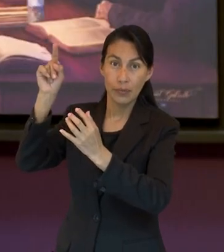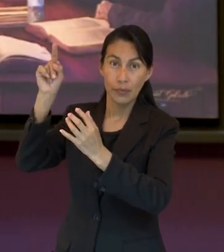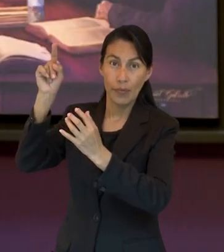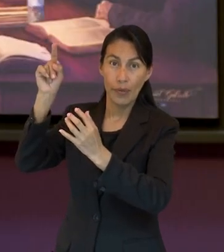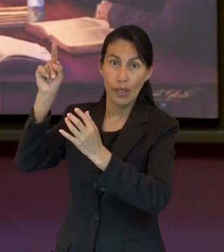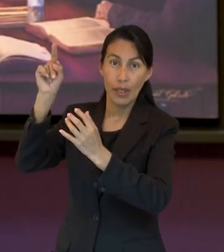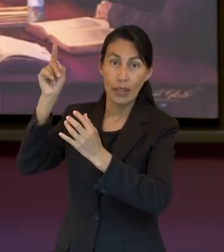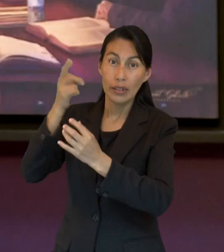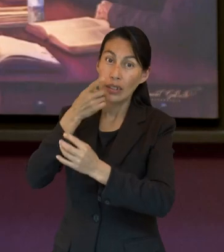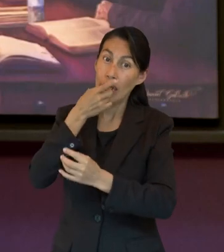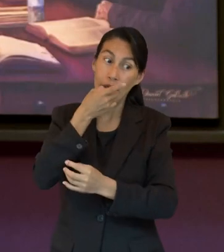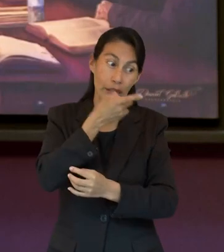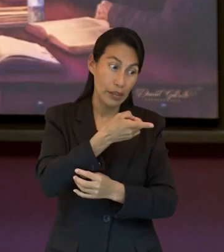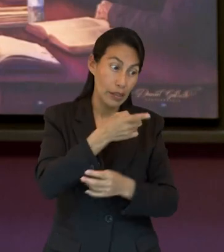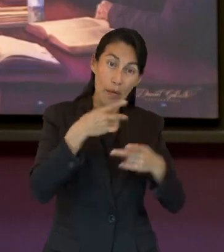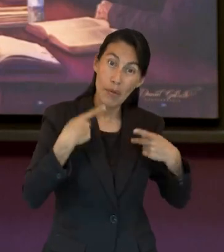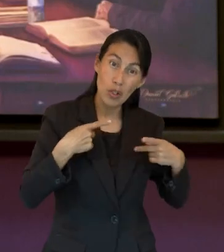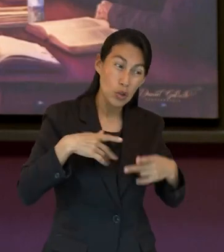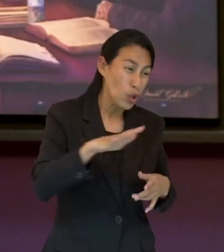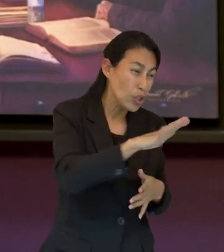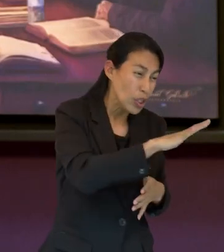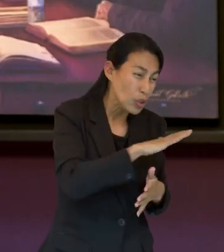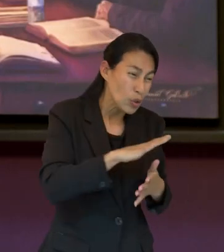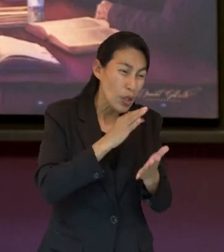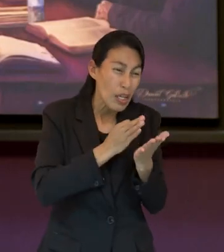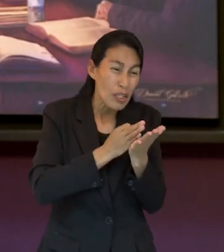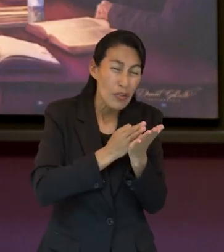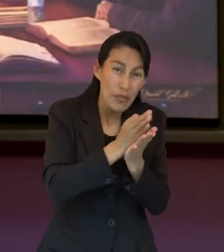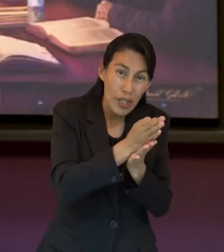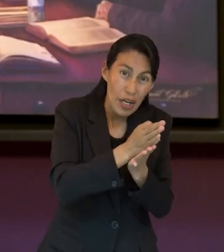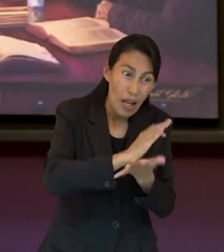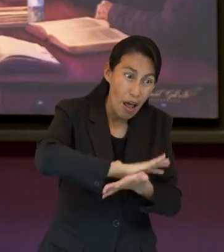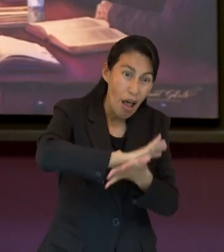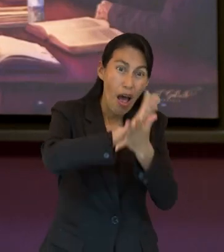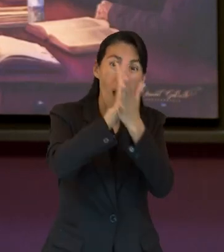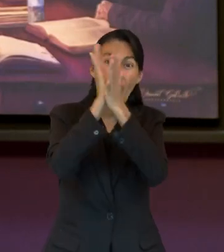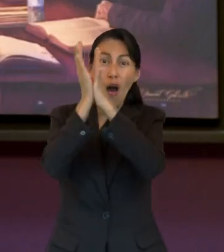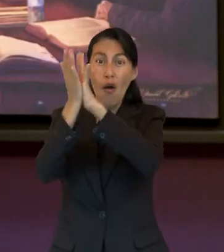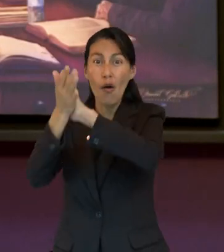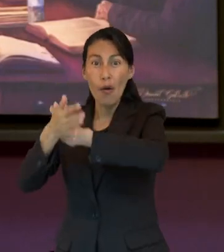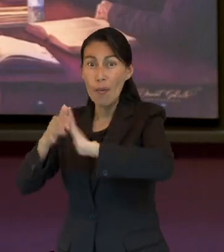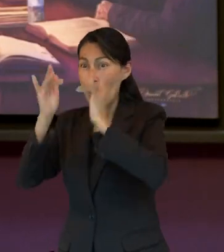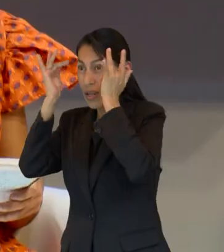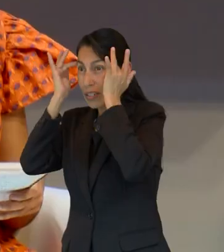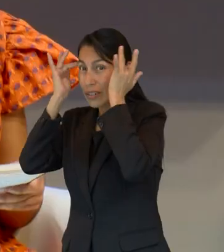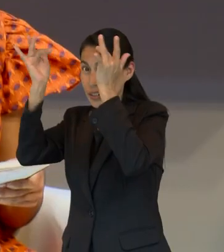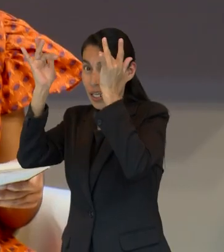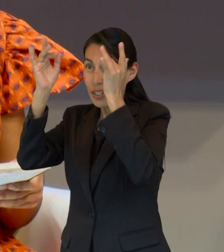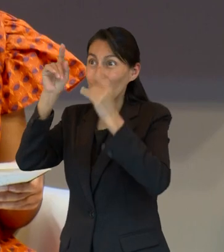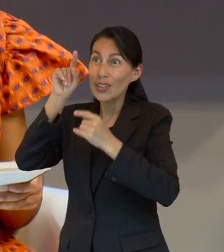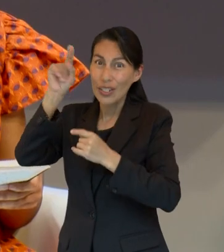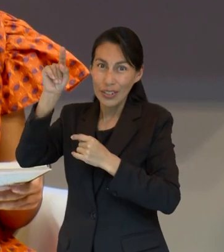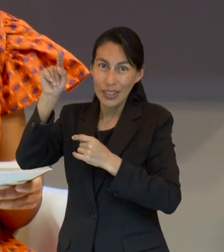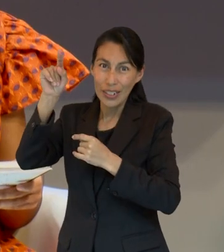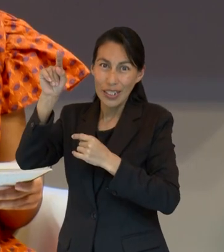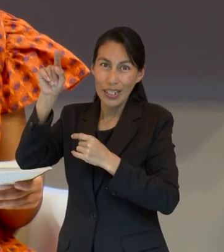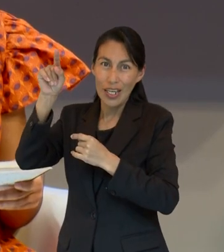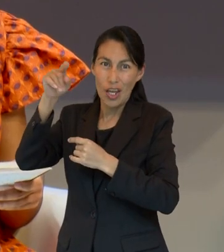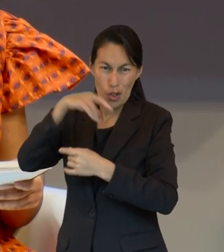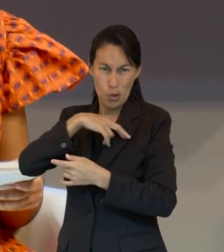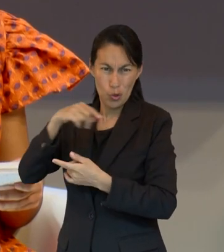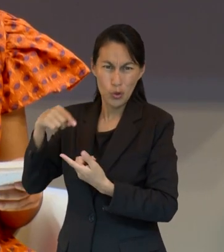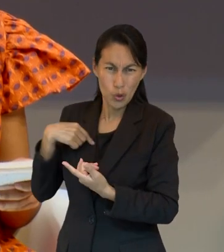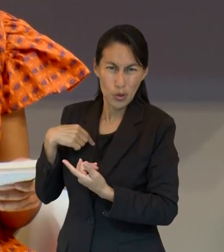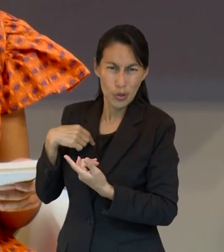una declaración a favor de los santos del Altísimo. Es decir, es una bendición. Y por eso, allí el